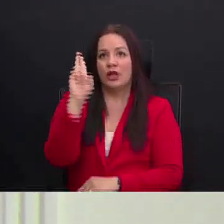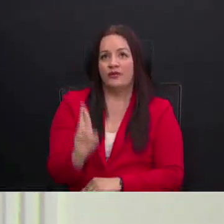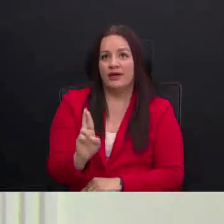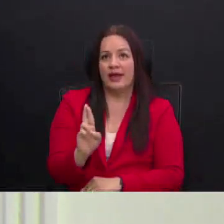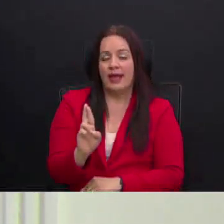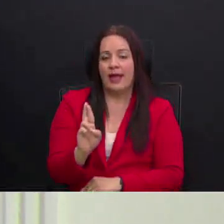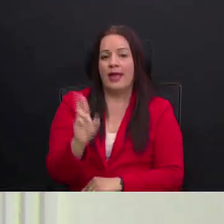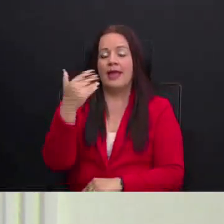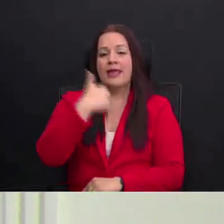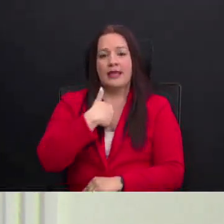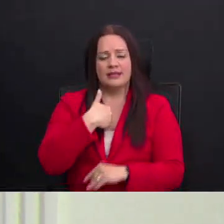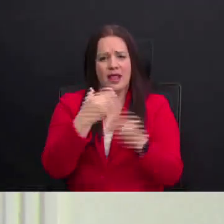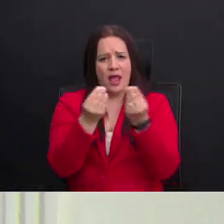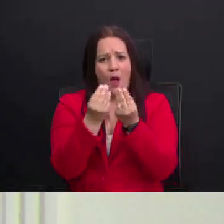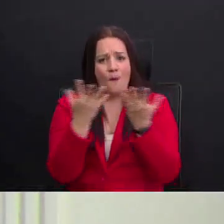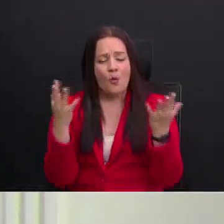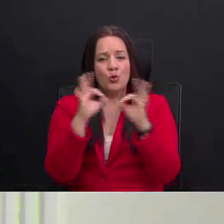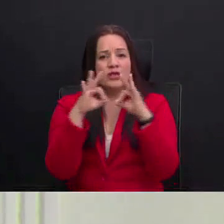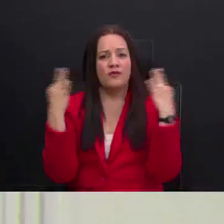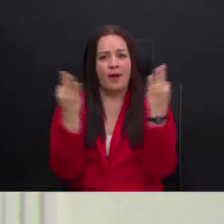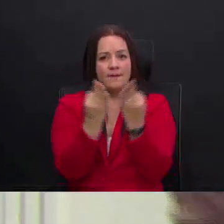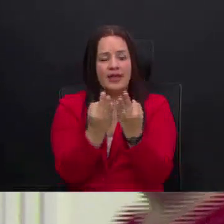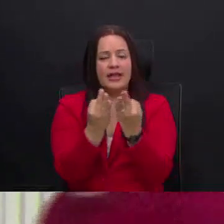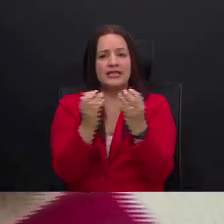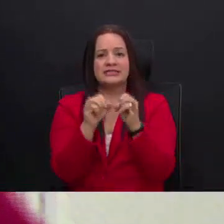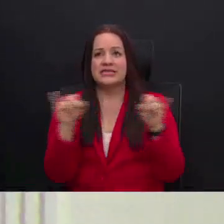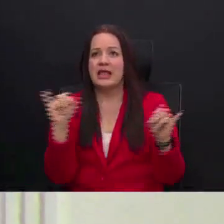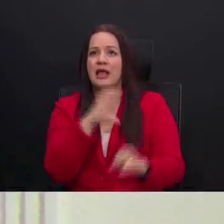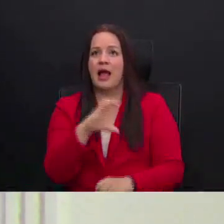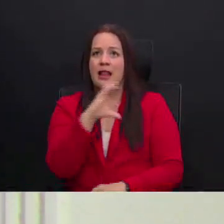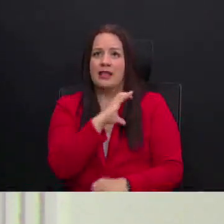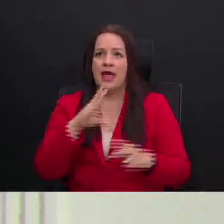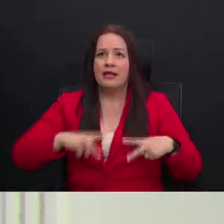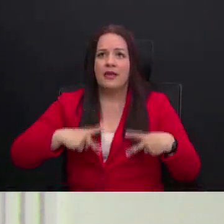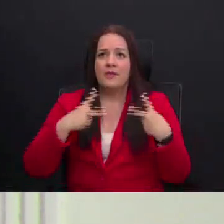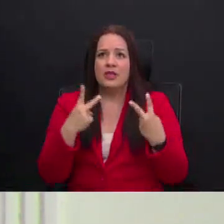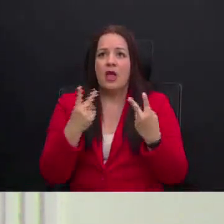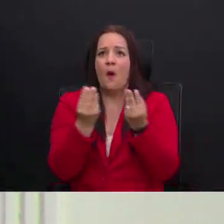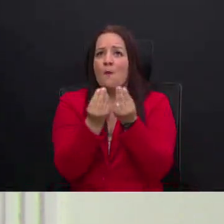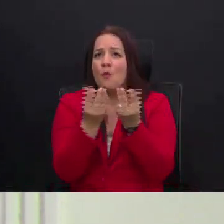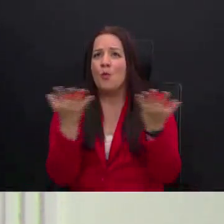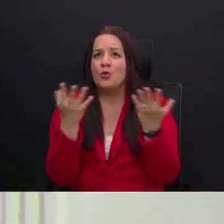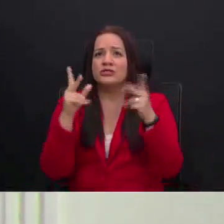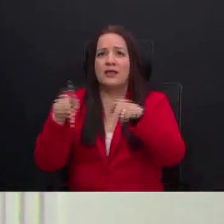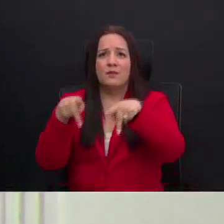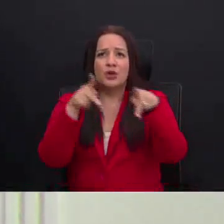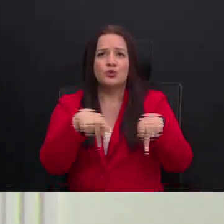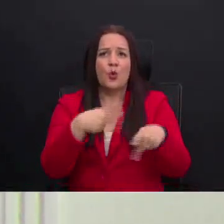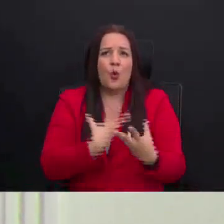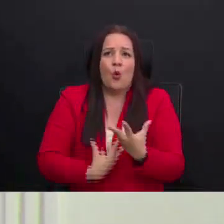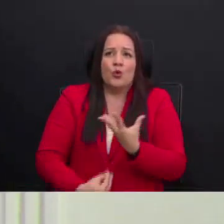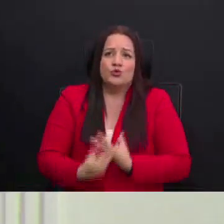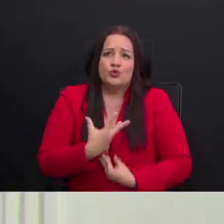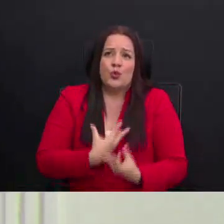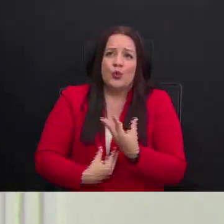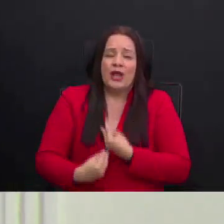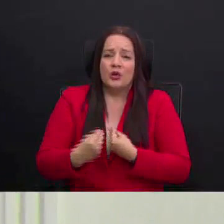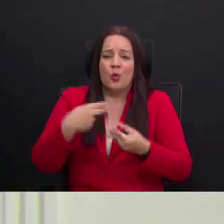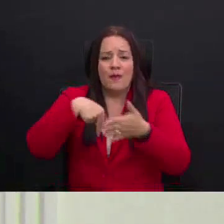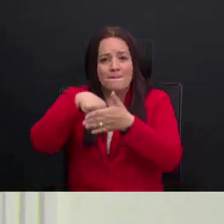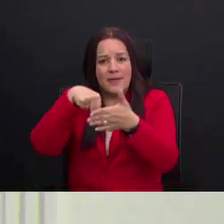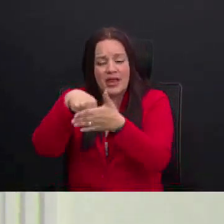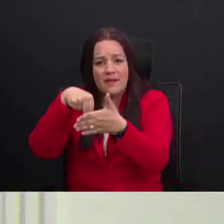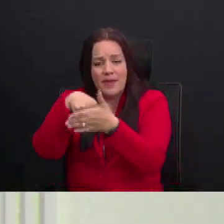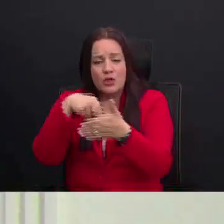a muchas familias sin calidad de vida, que tiene a muchas personas sufriendo impedimentos